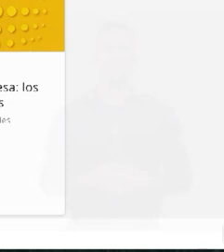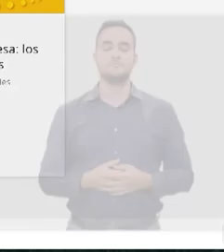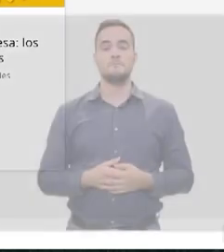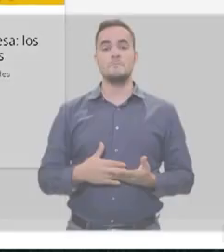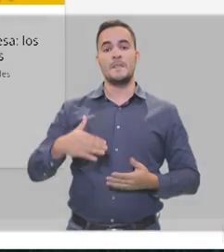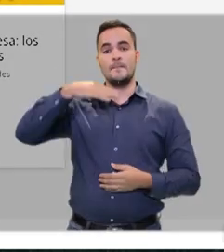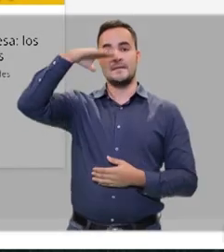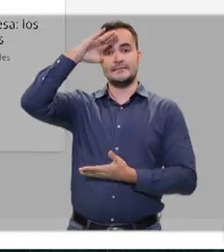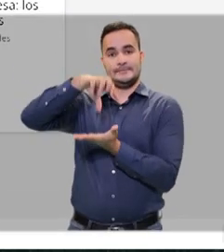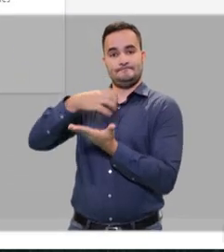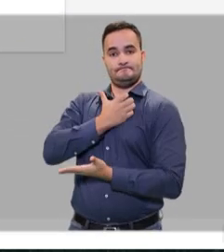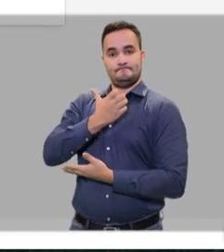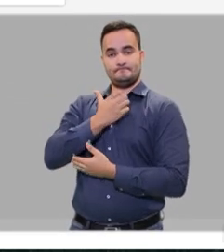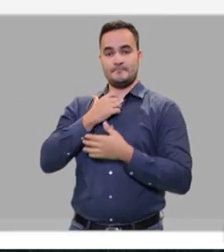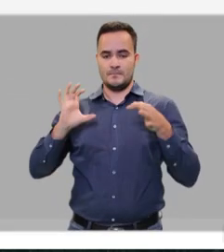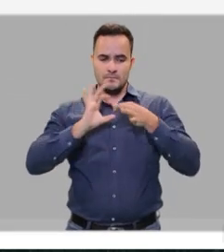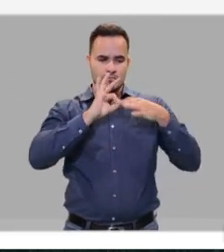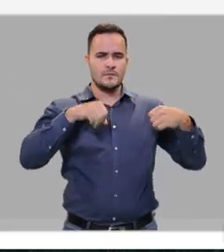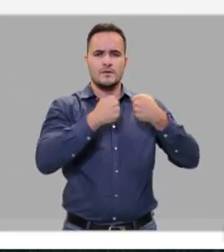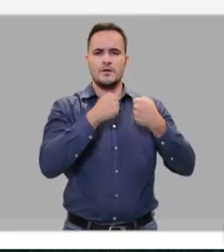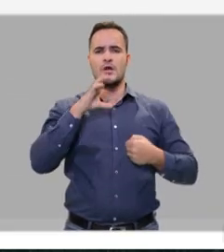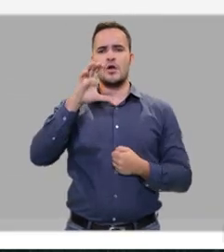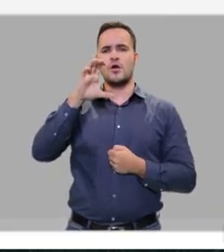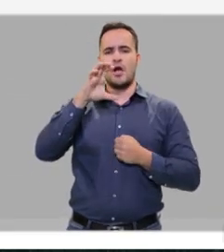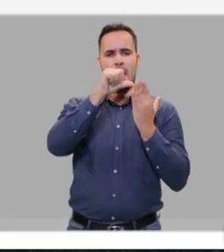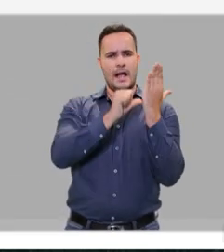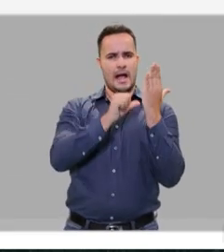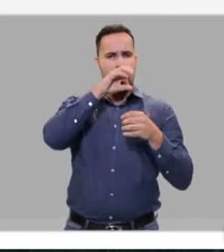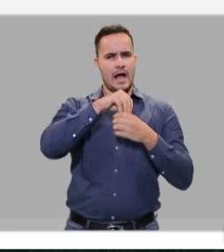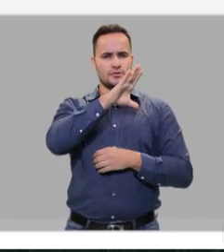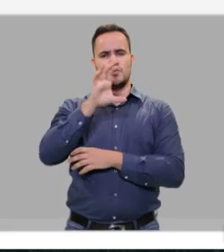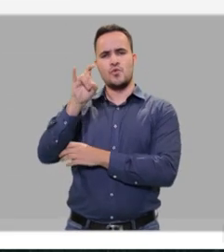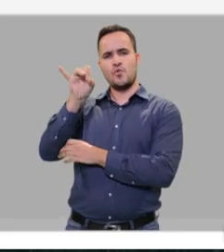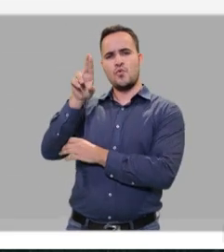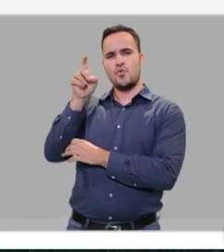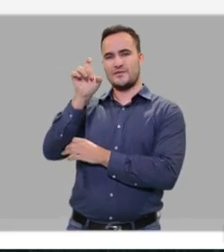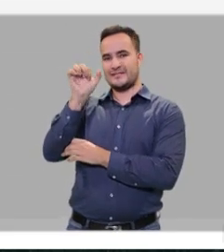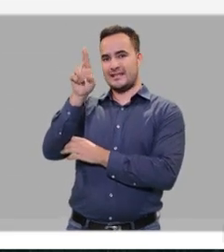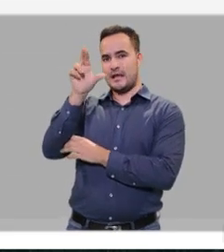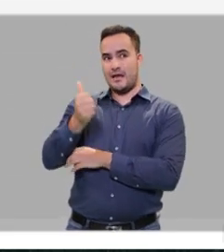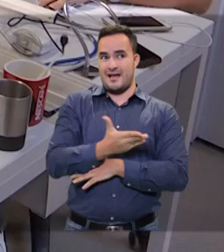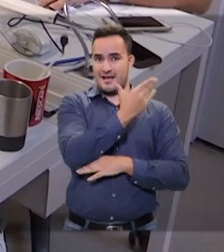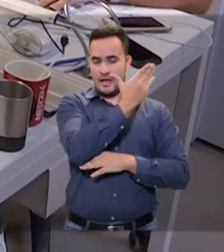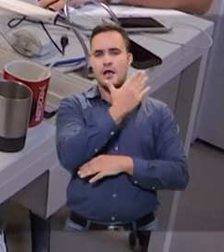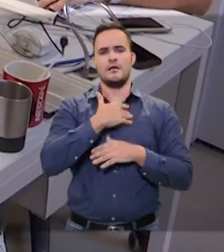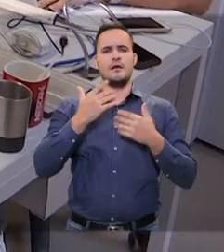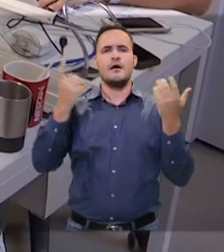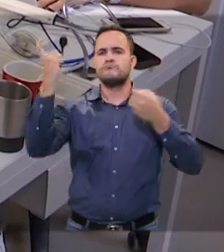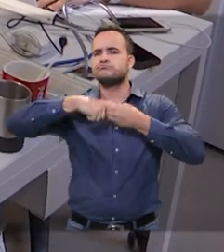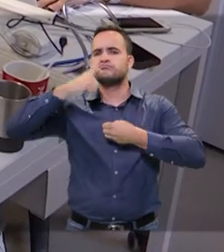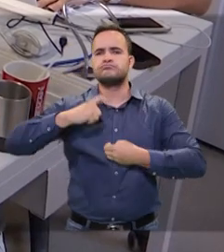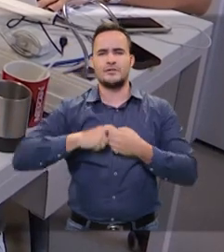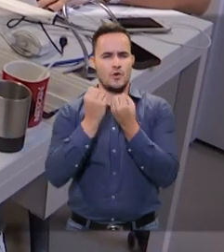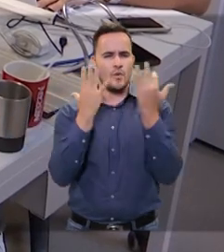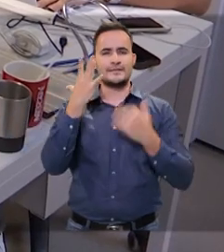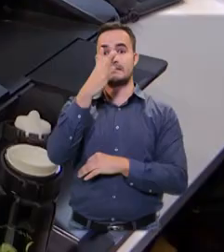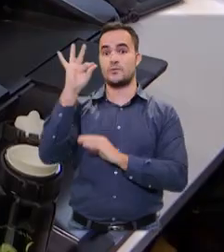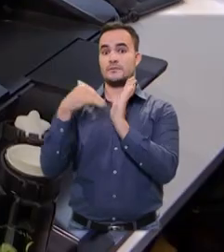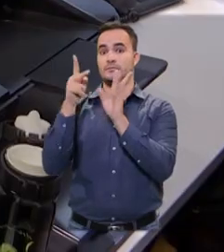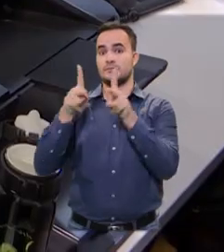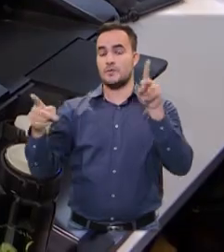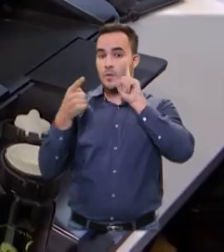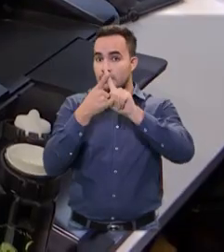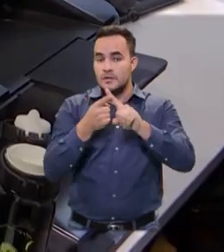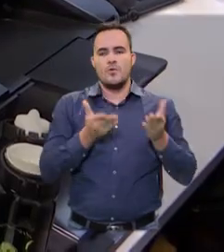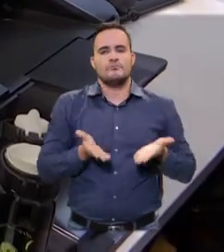La Alcaldía de Medellín, en alianza con la plataforma Coursera, certificará de manera gratuita a 50.000 personas en cursos ofrecidos